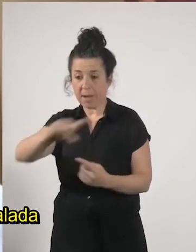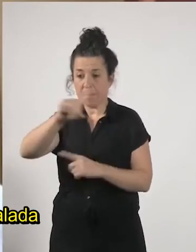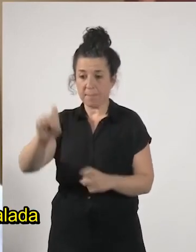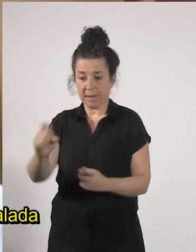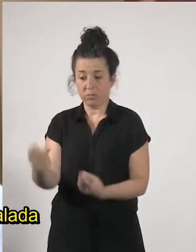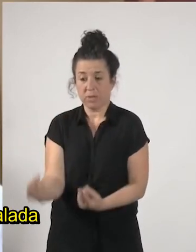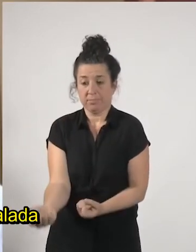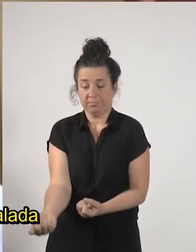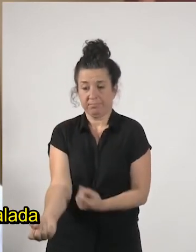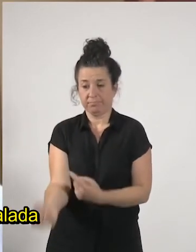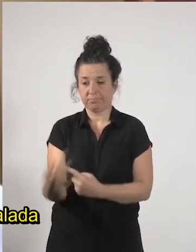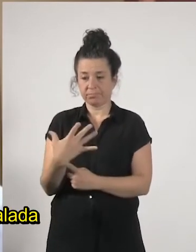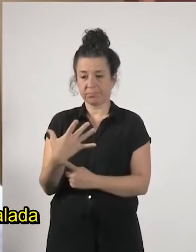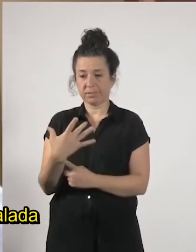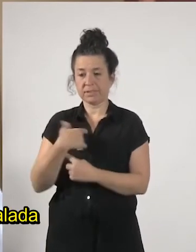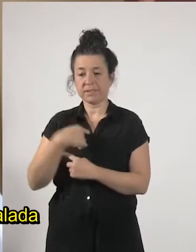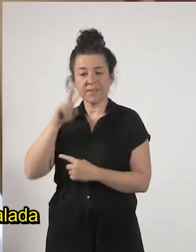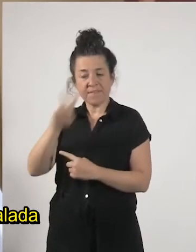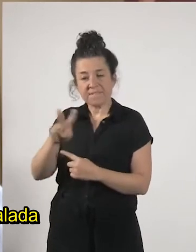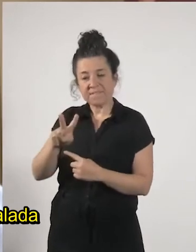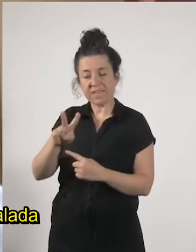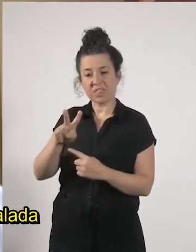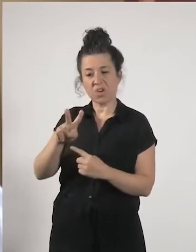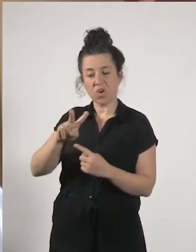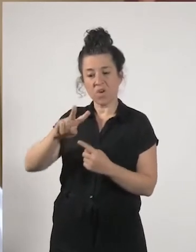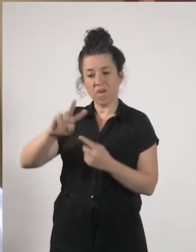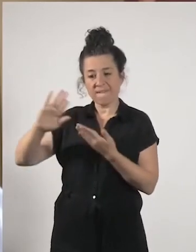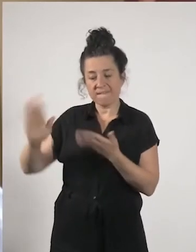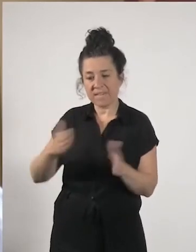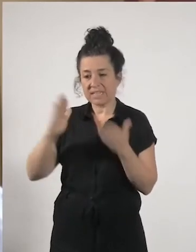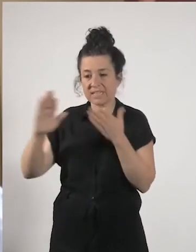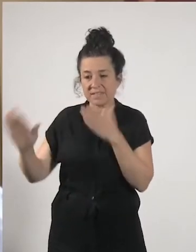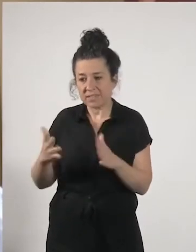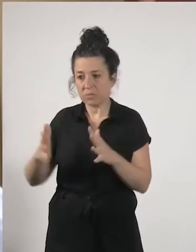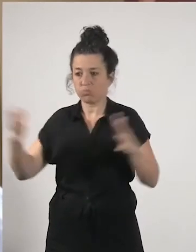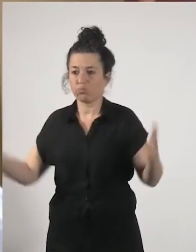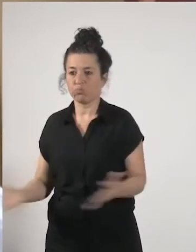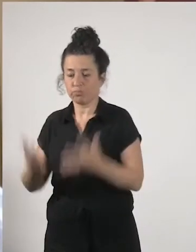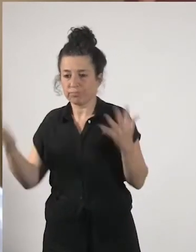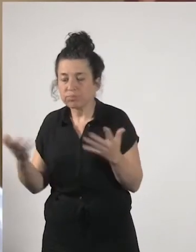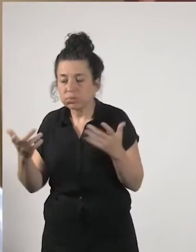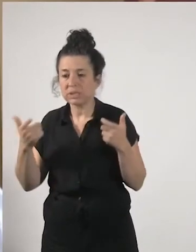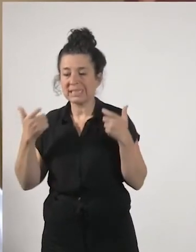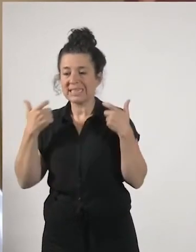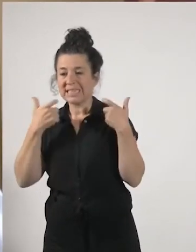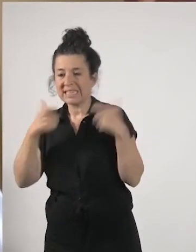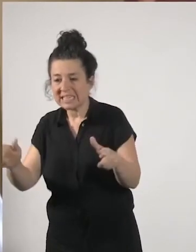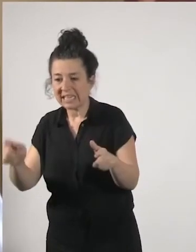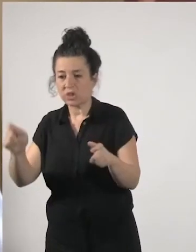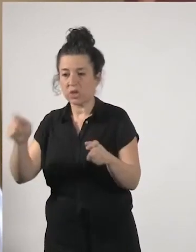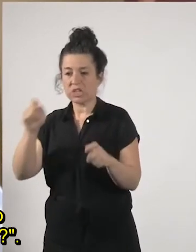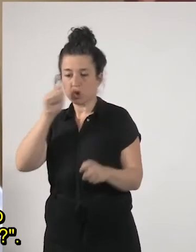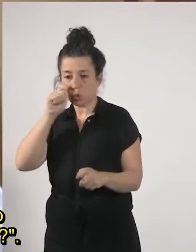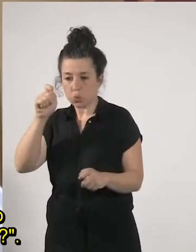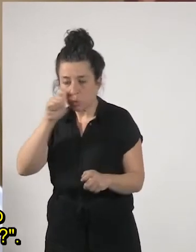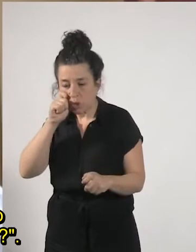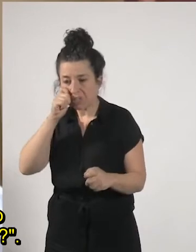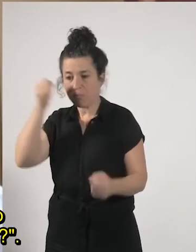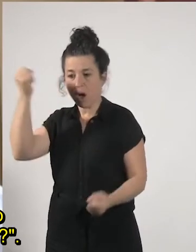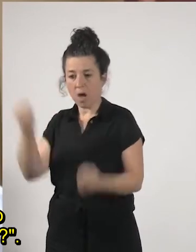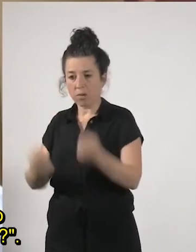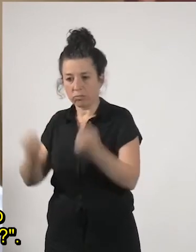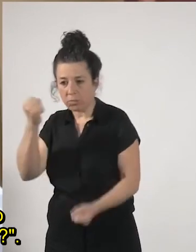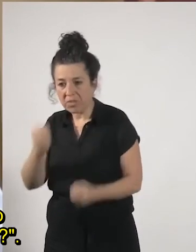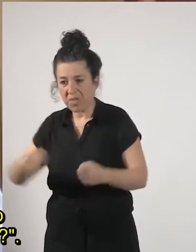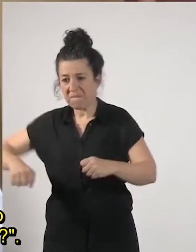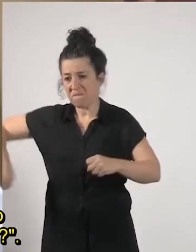que en la desescalada se está priorizando sectores como el turismo la automoción o el fútbol y el consumo os parece que